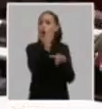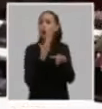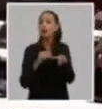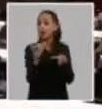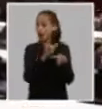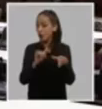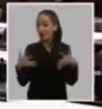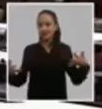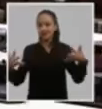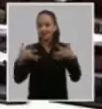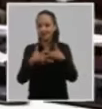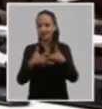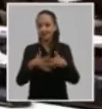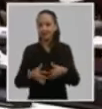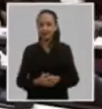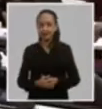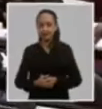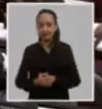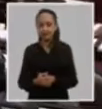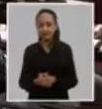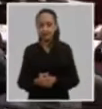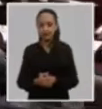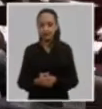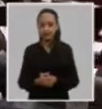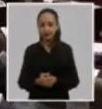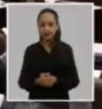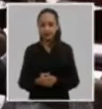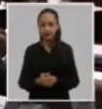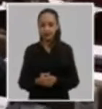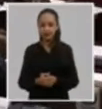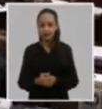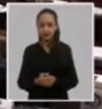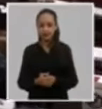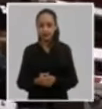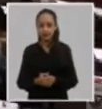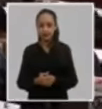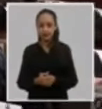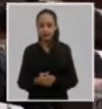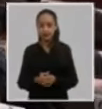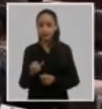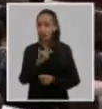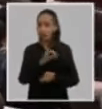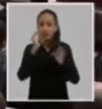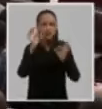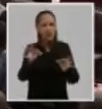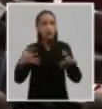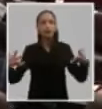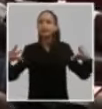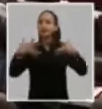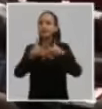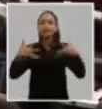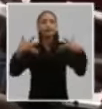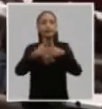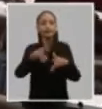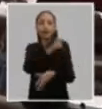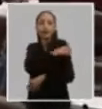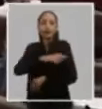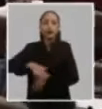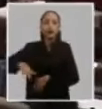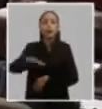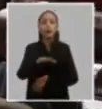el fortalecimiento de la relación permanente con el pueblo y el papel